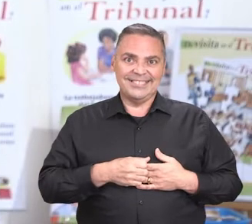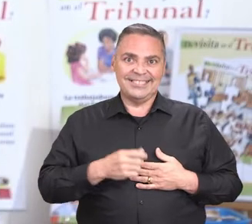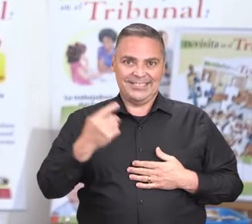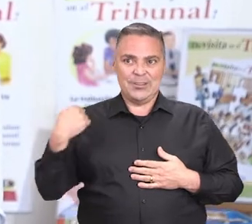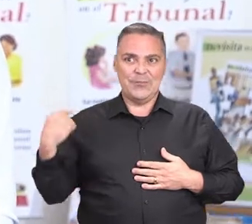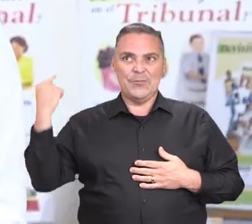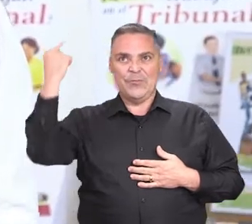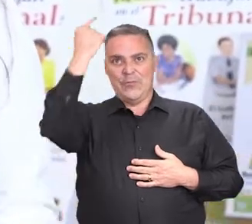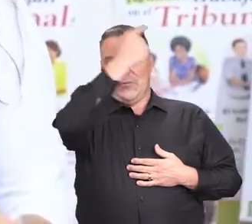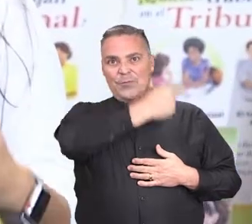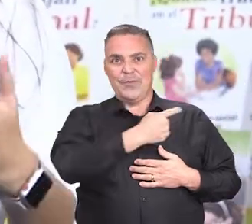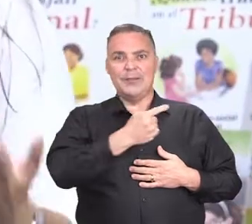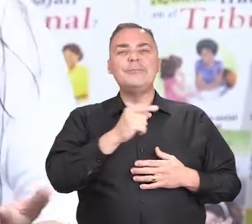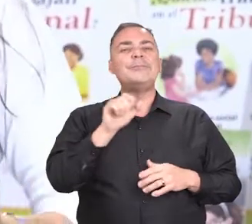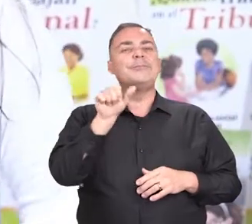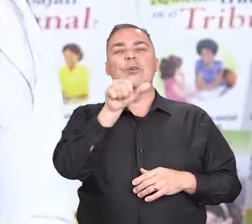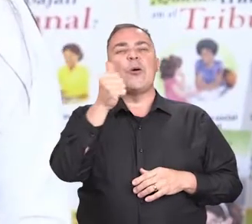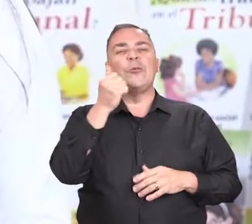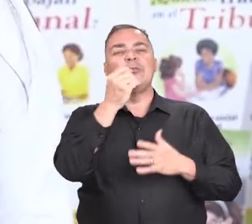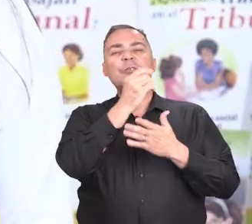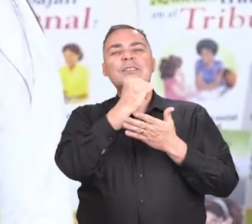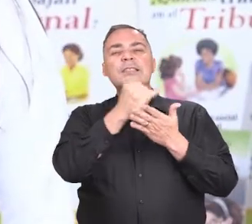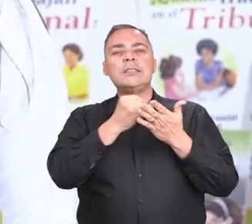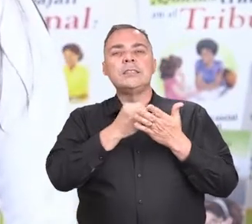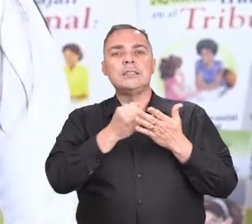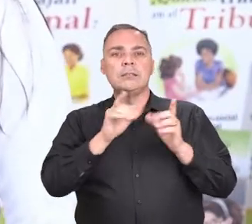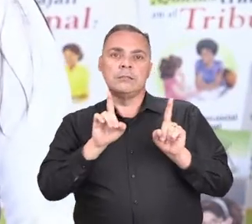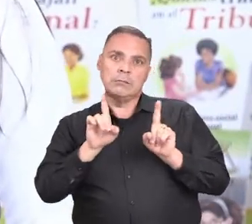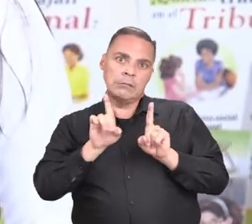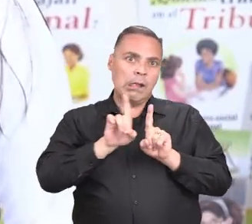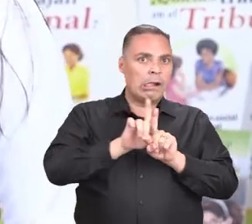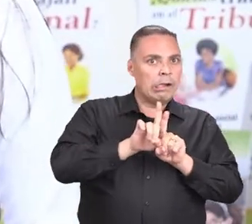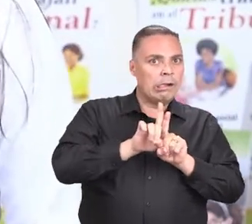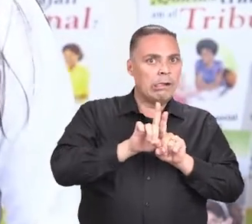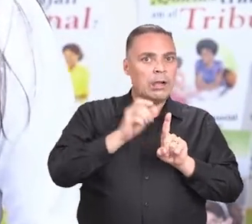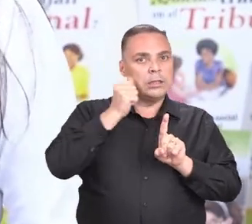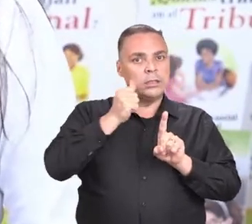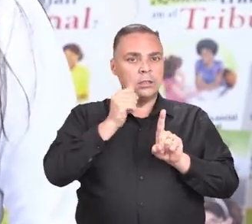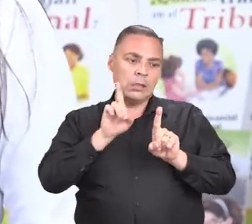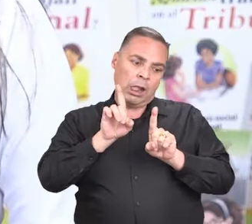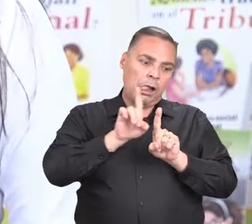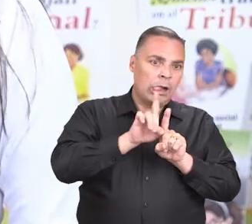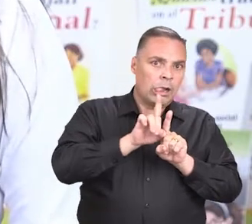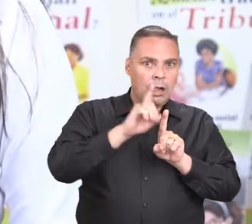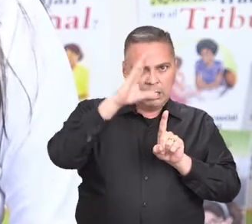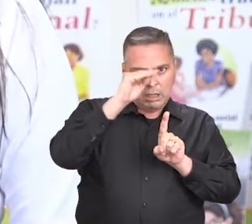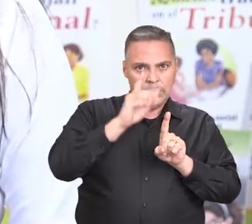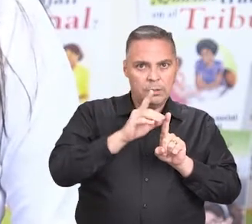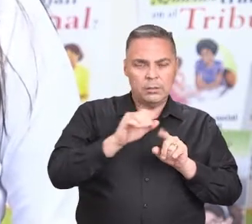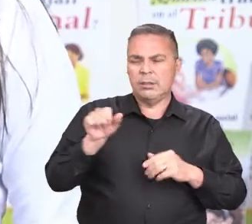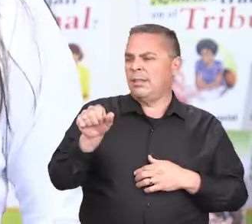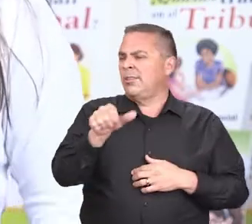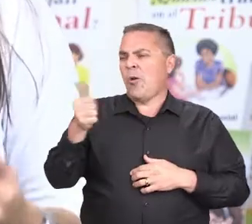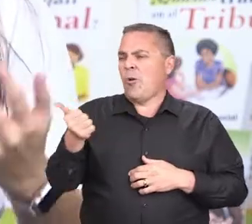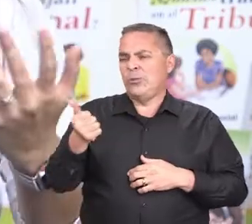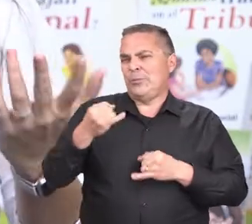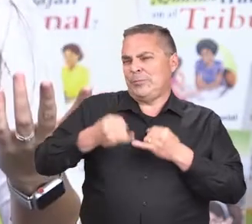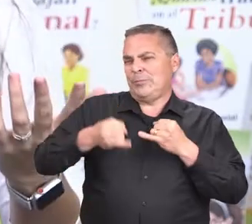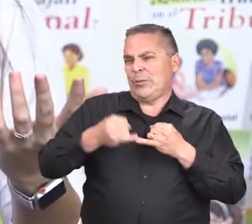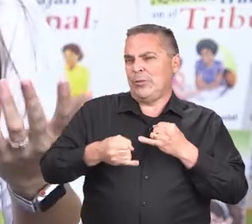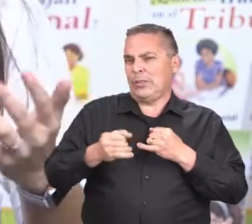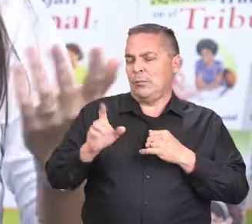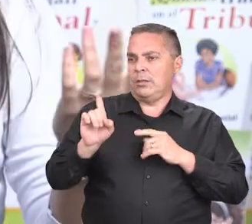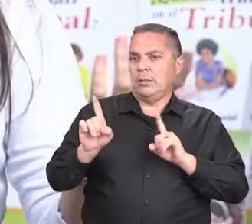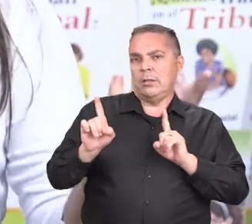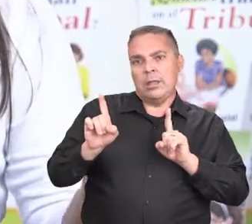existe. Veamos otra imagen. ¿Piensas que la niña está invadiendo el espacio personal del niño? Y en